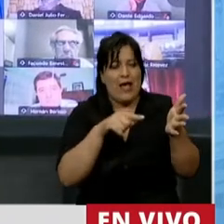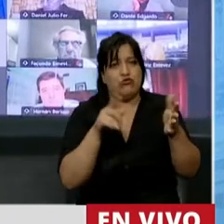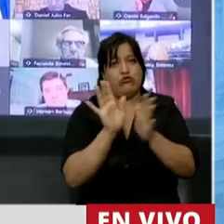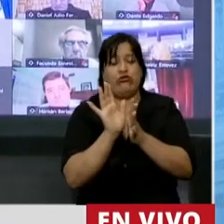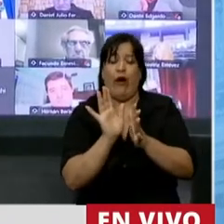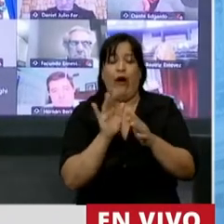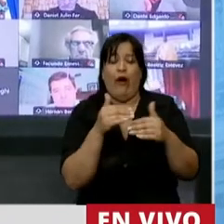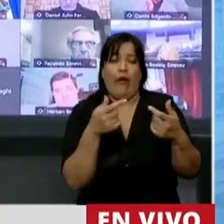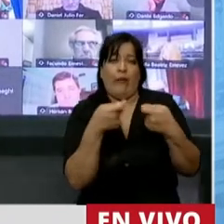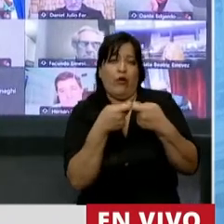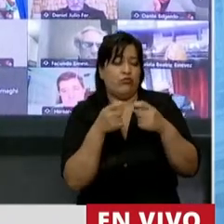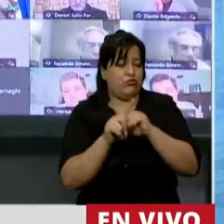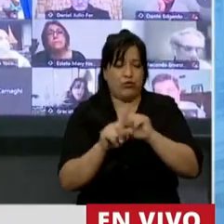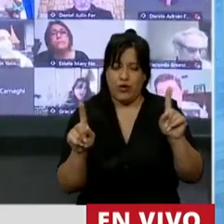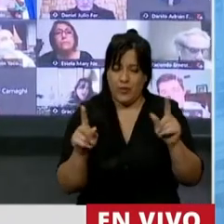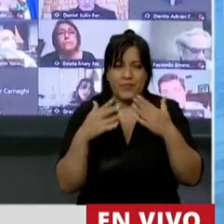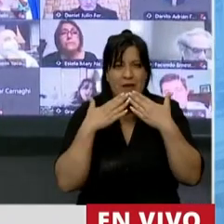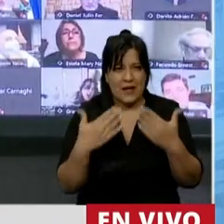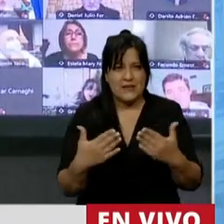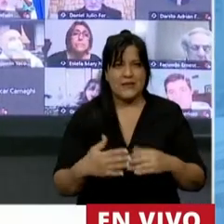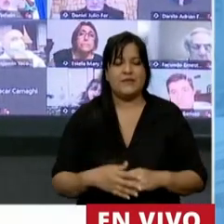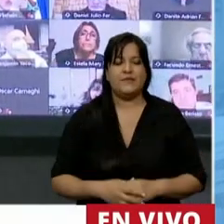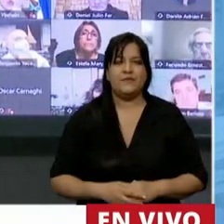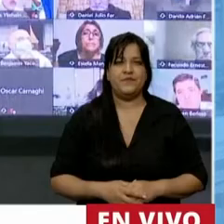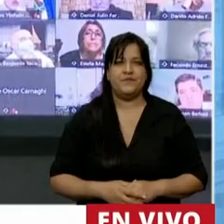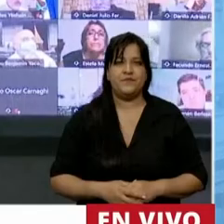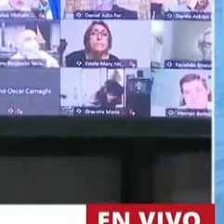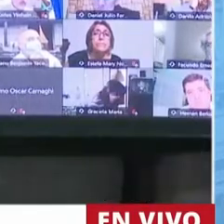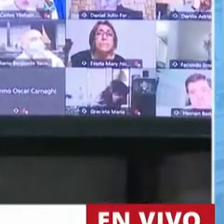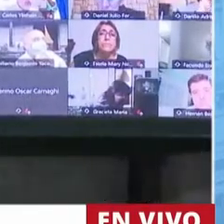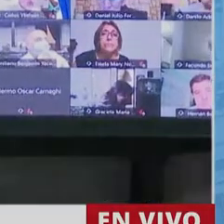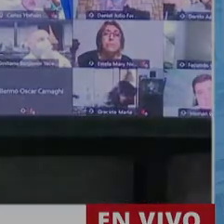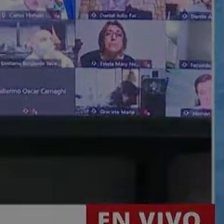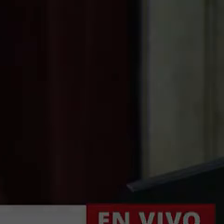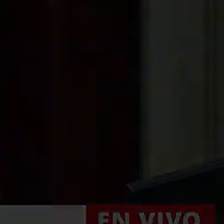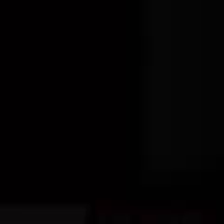cómplice. Gracias, señor Presidente. Muchas gracias, señor Diputado. señor Diputado.